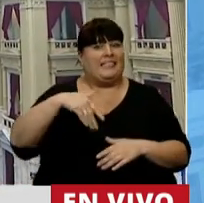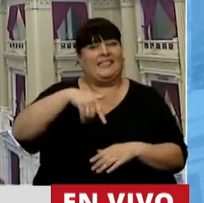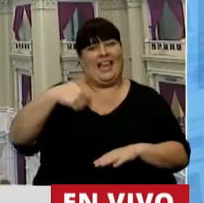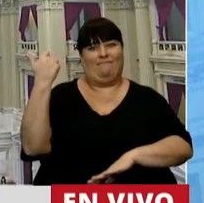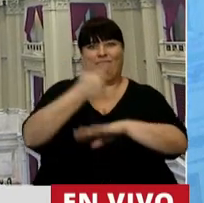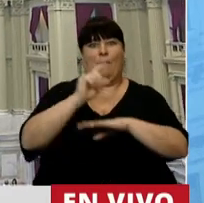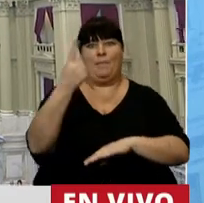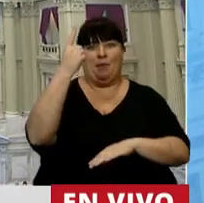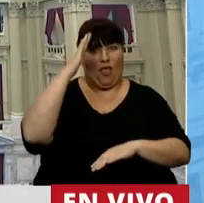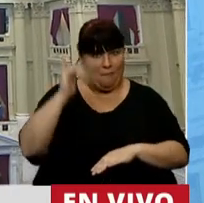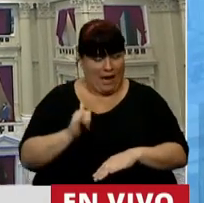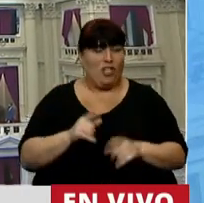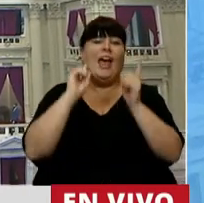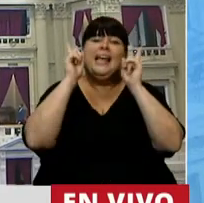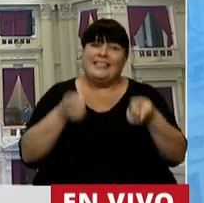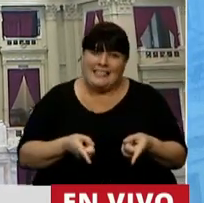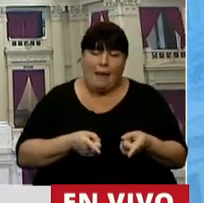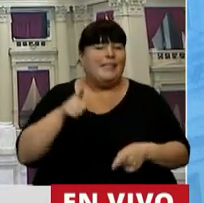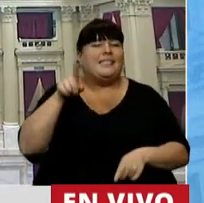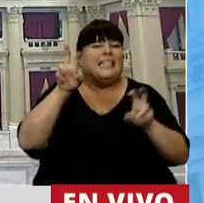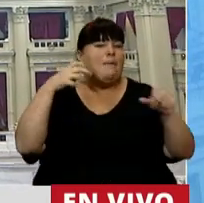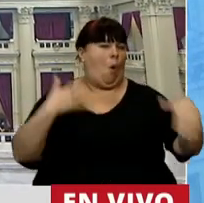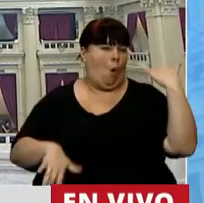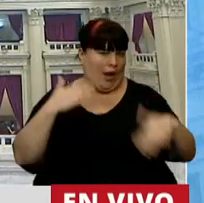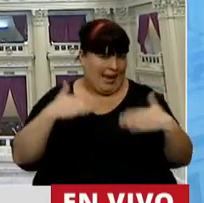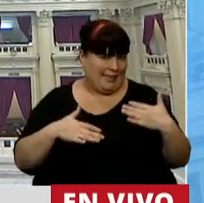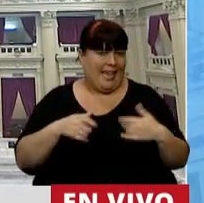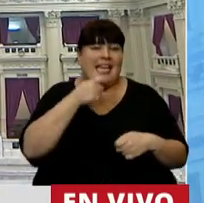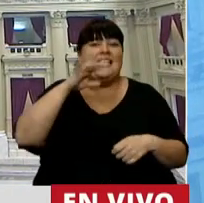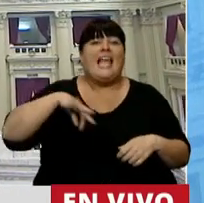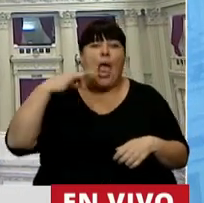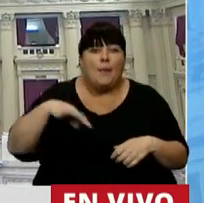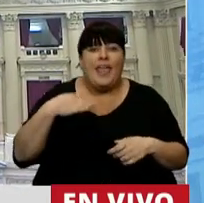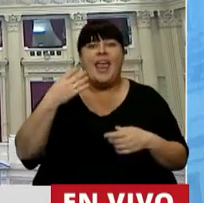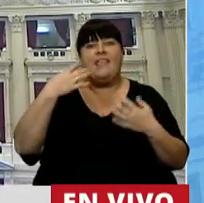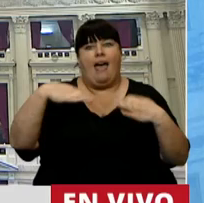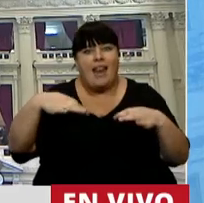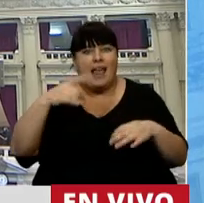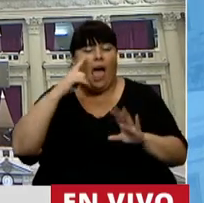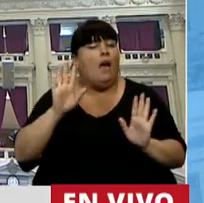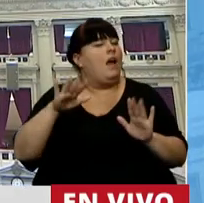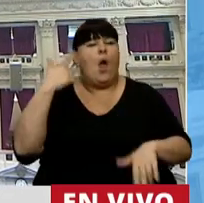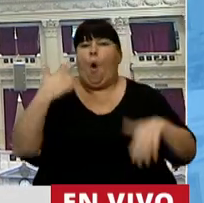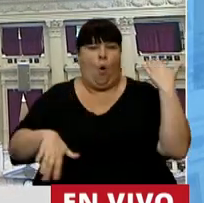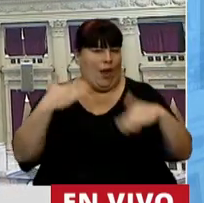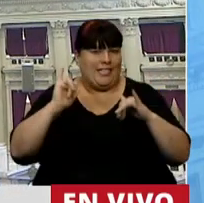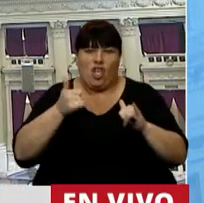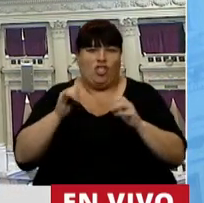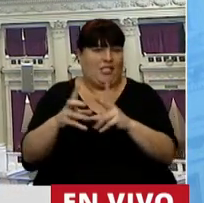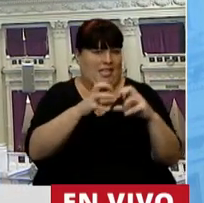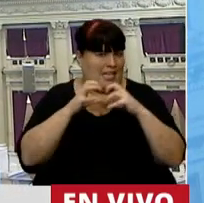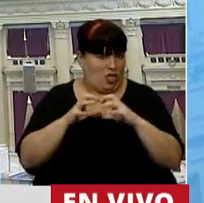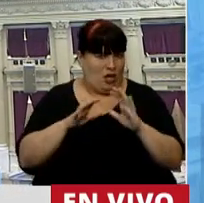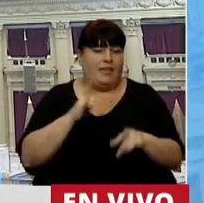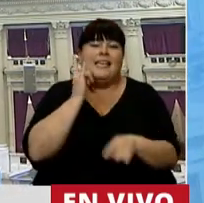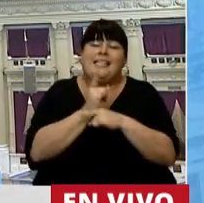Asamblea Legislativa. Y porque además es una urgencia, siempre que hay vidas que se ponen en juego es una urgencia que esto se trate